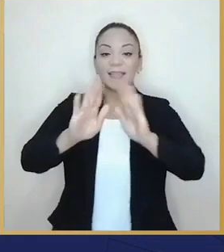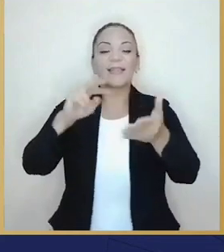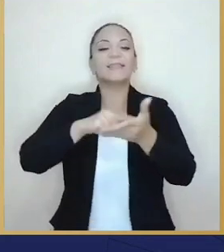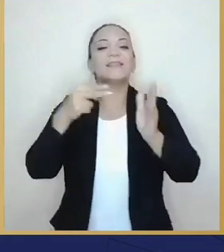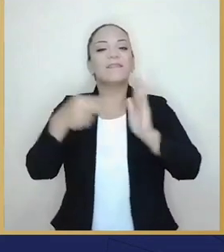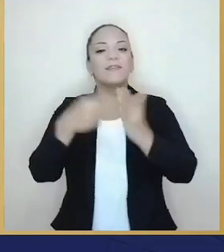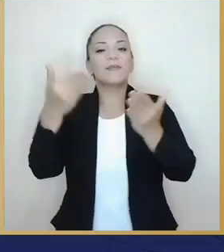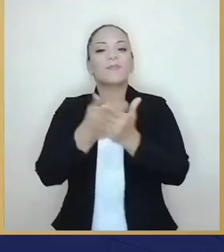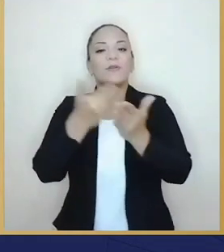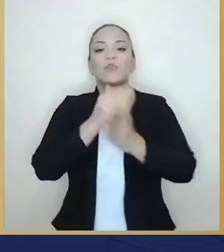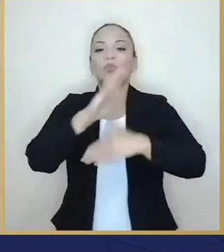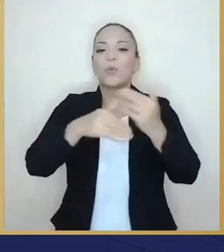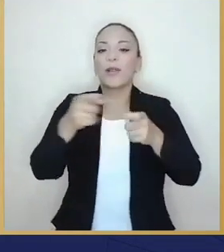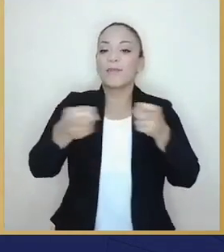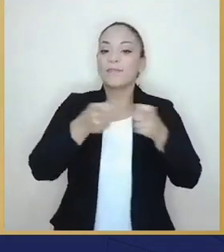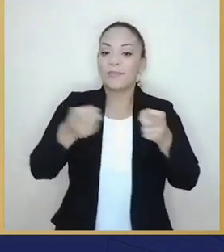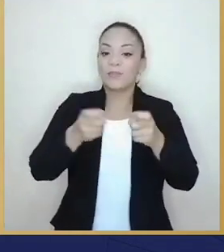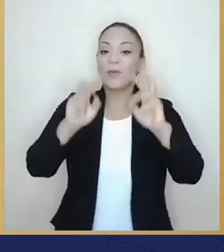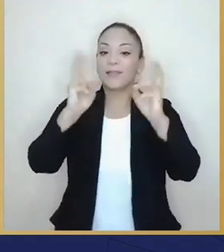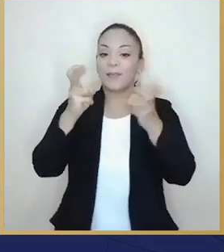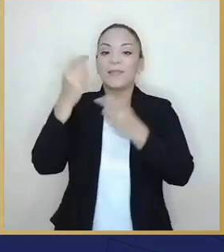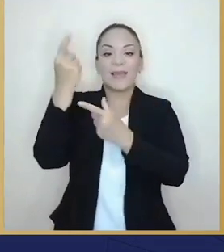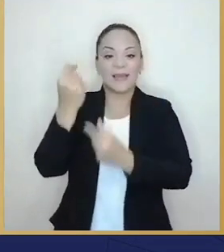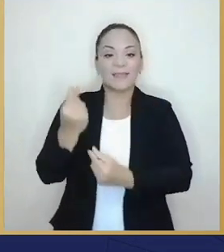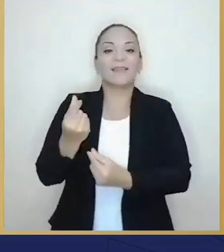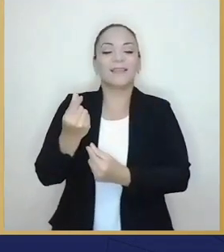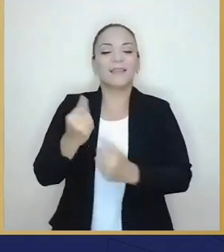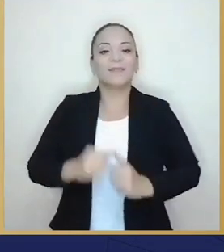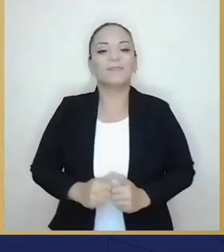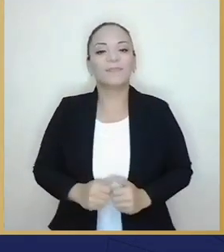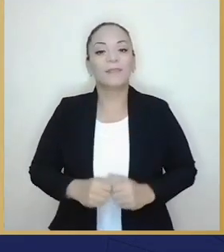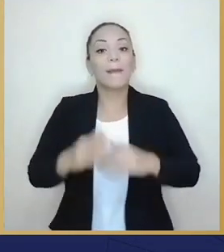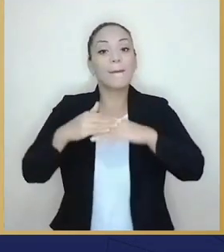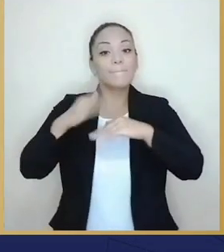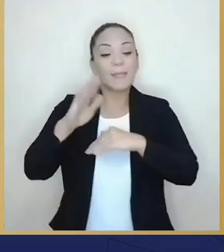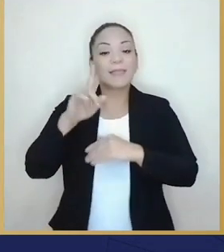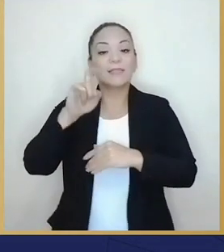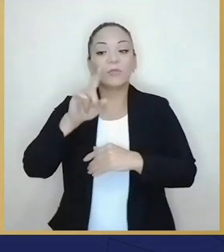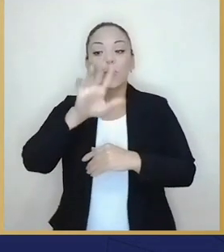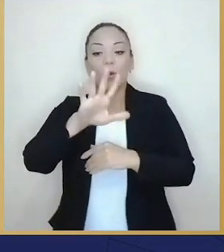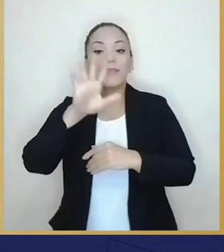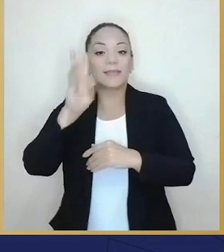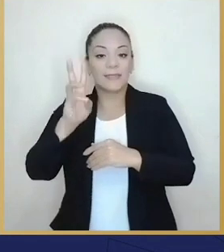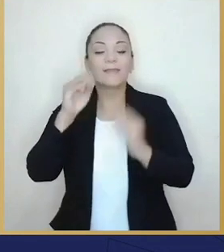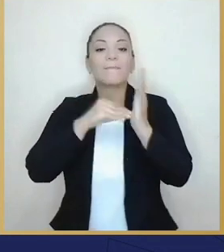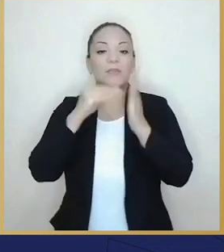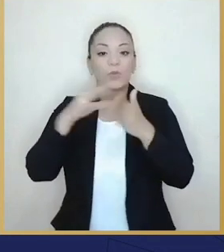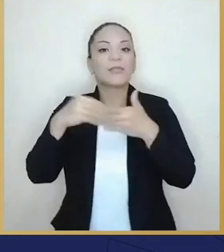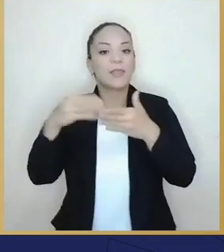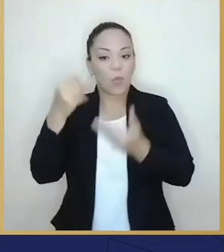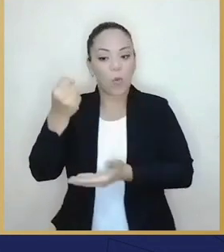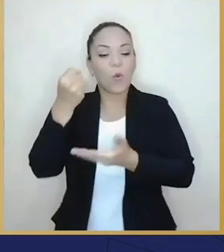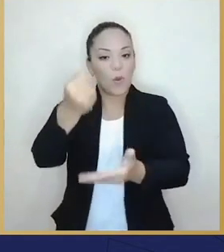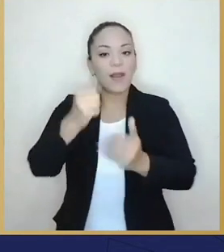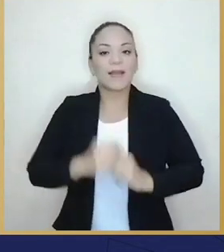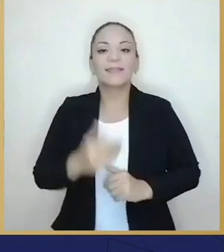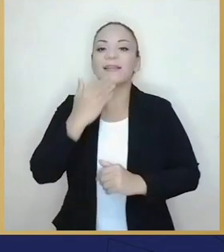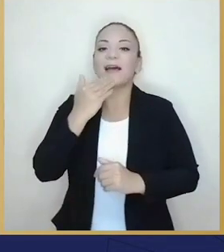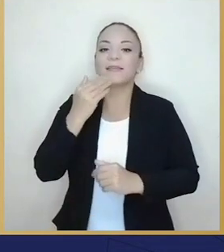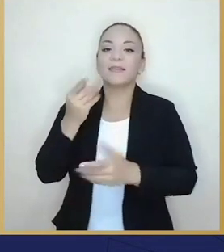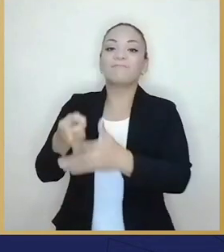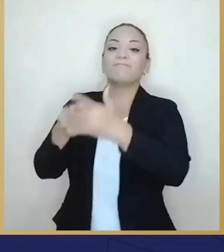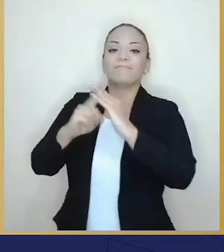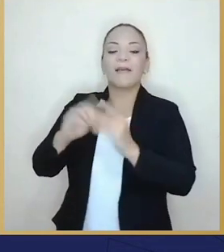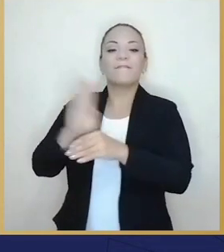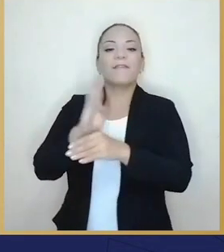modernizarnos en la administración de la Hacienda Pública. Con una inversión de más de 156 millones de dólares, gracias al